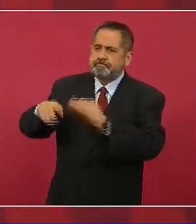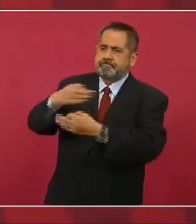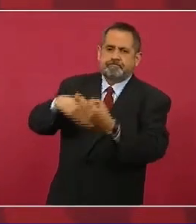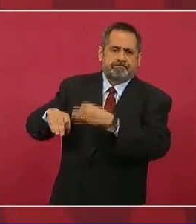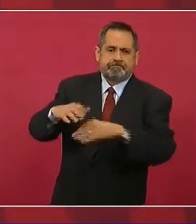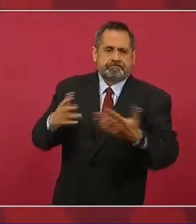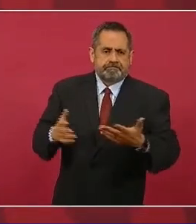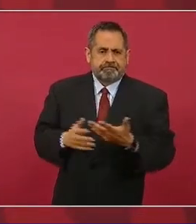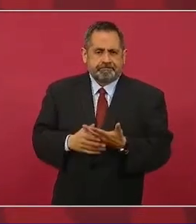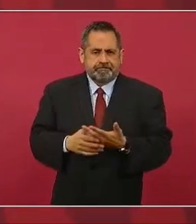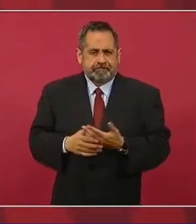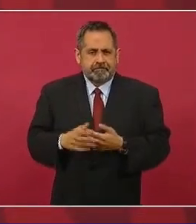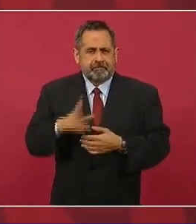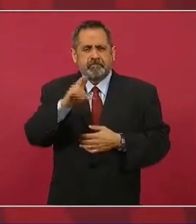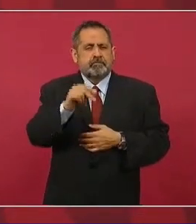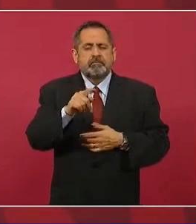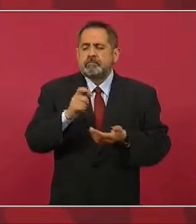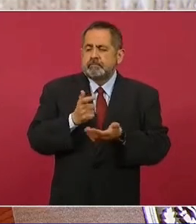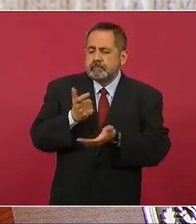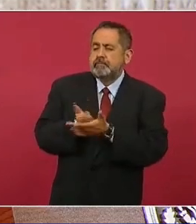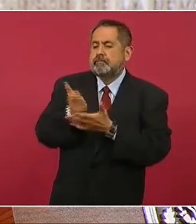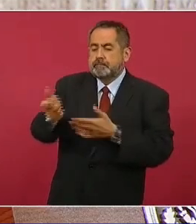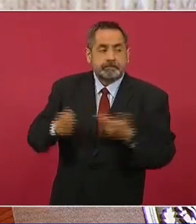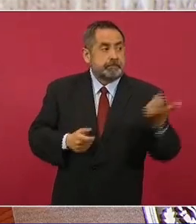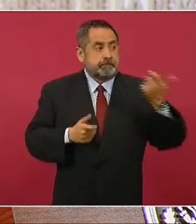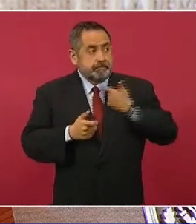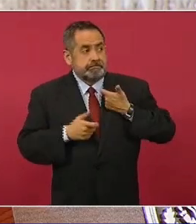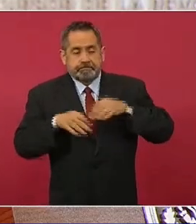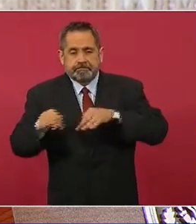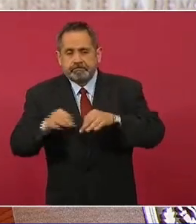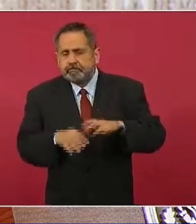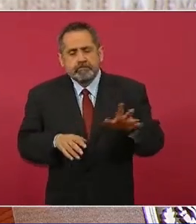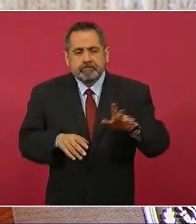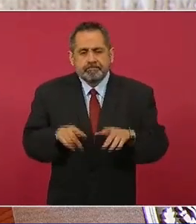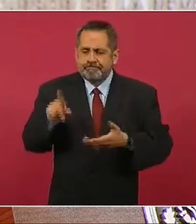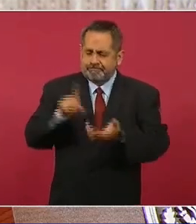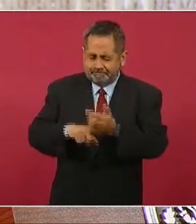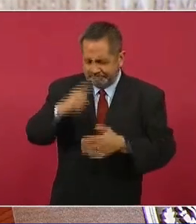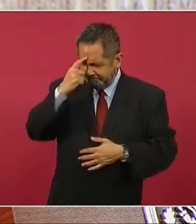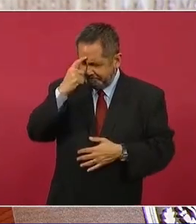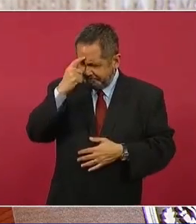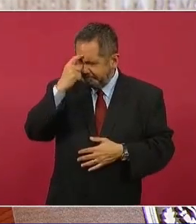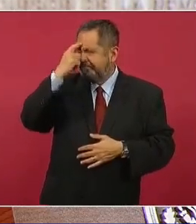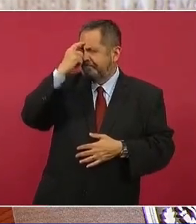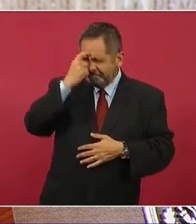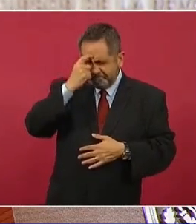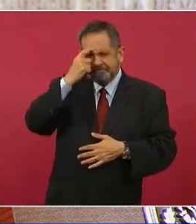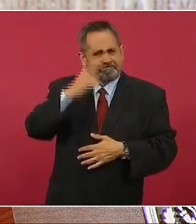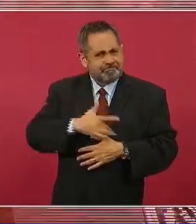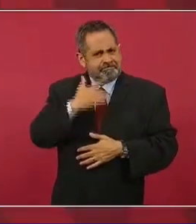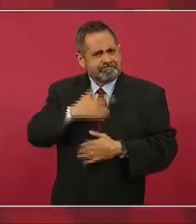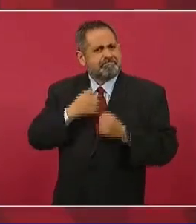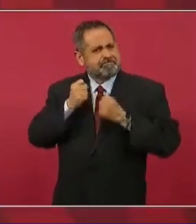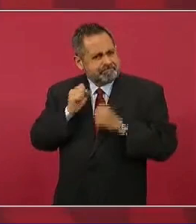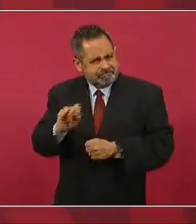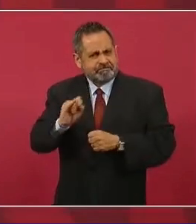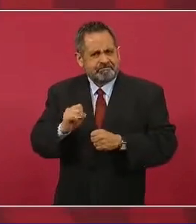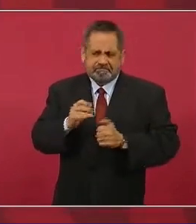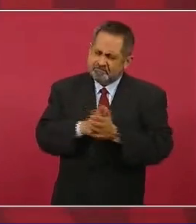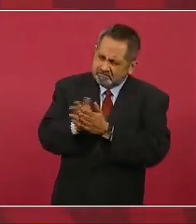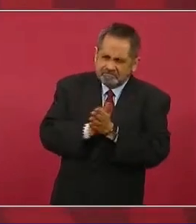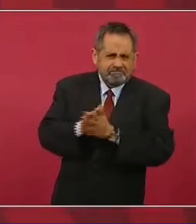no es nada más la paga, son las convicciones, es lo que pasa